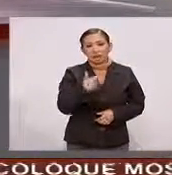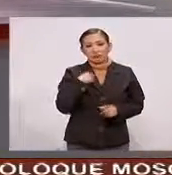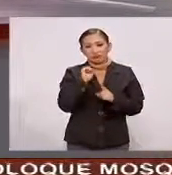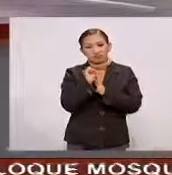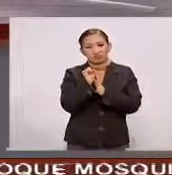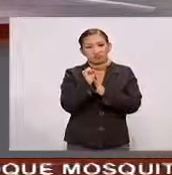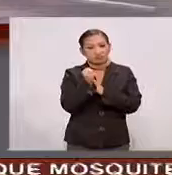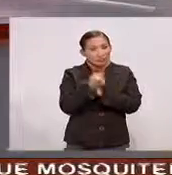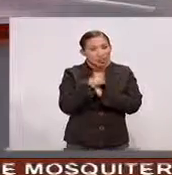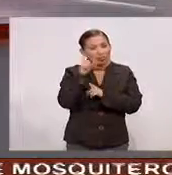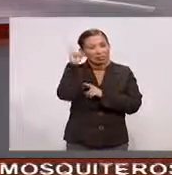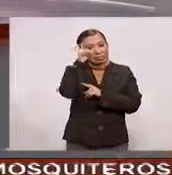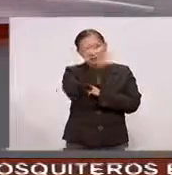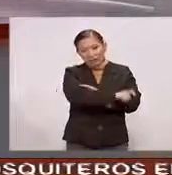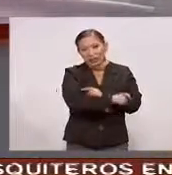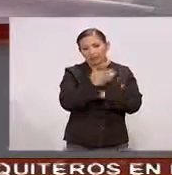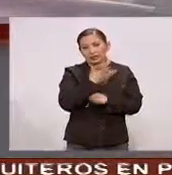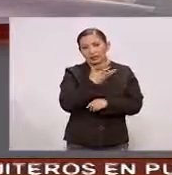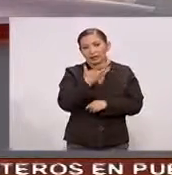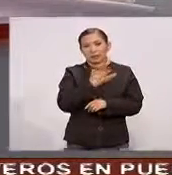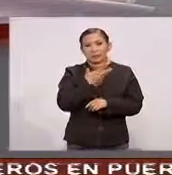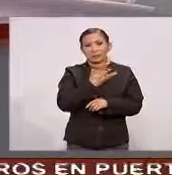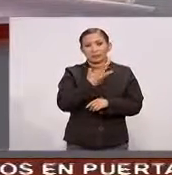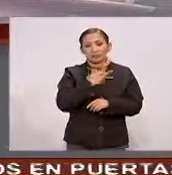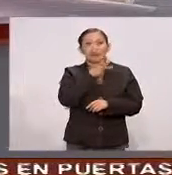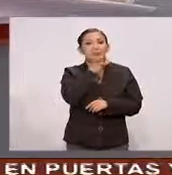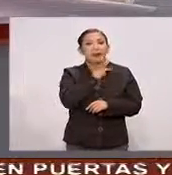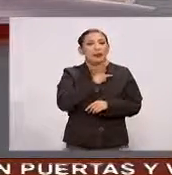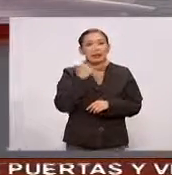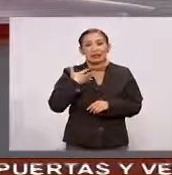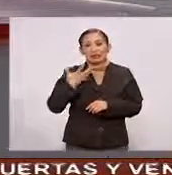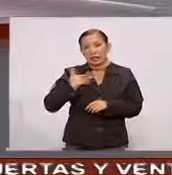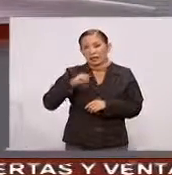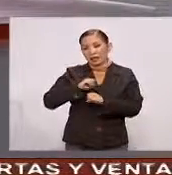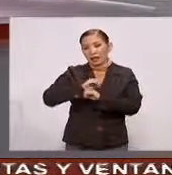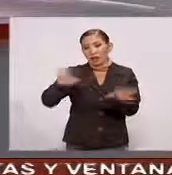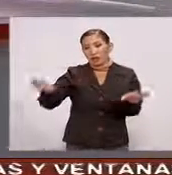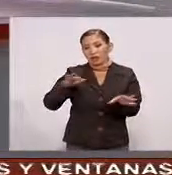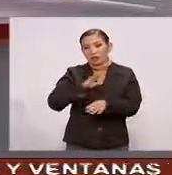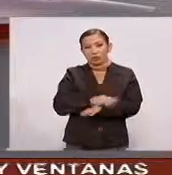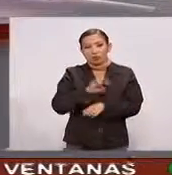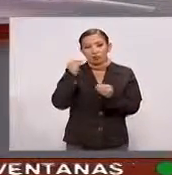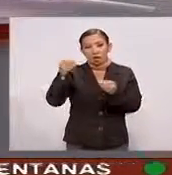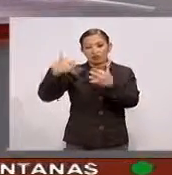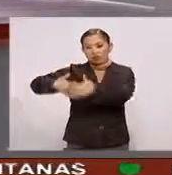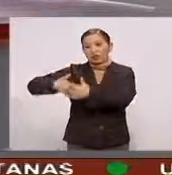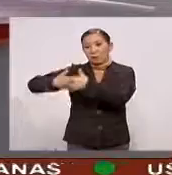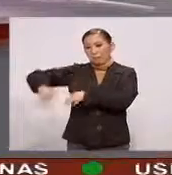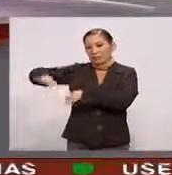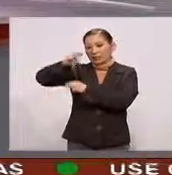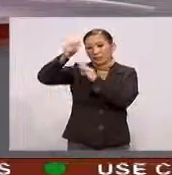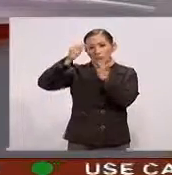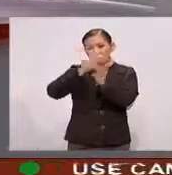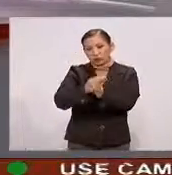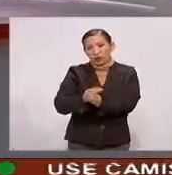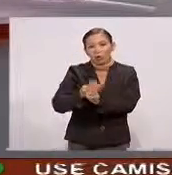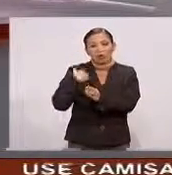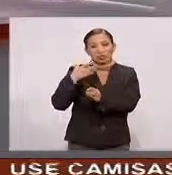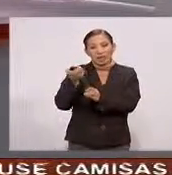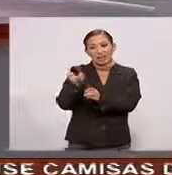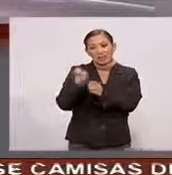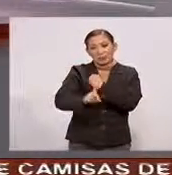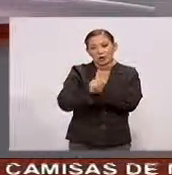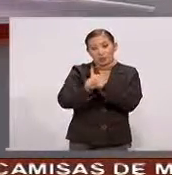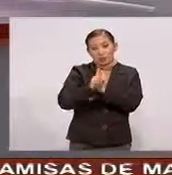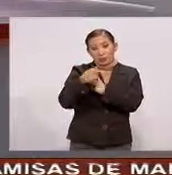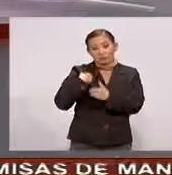circunstancia Difícil La que enfrenta Pemex Y la que enfrenta Por supuesto También muchas petroleras En el mundo Ante esta